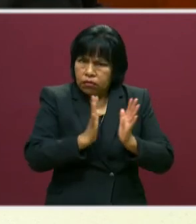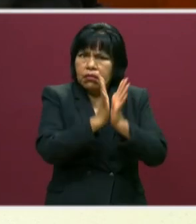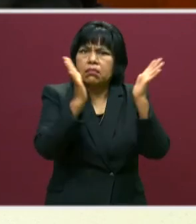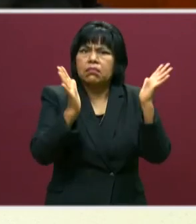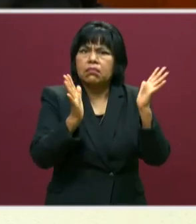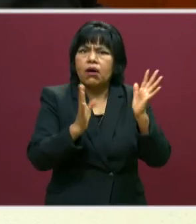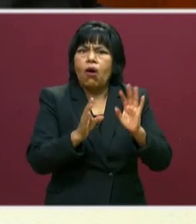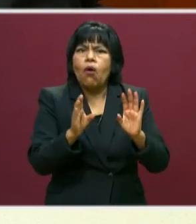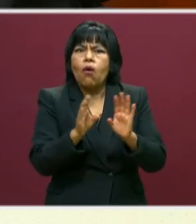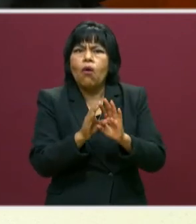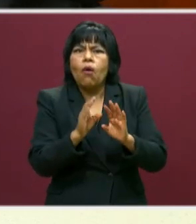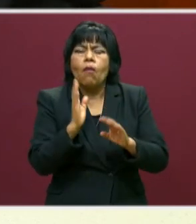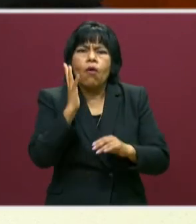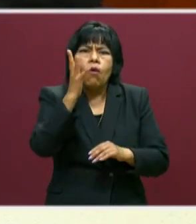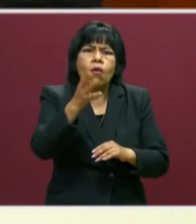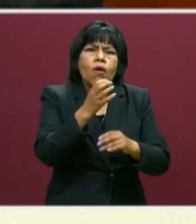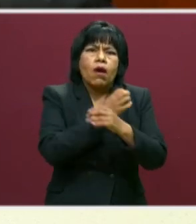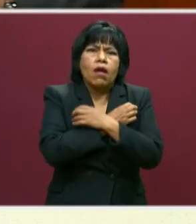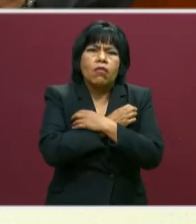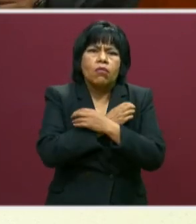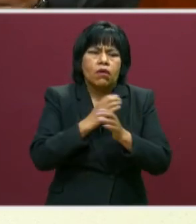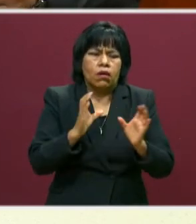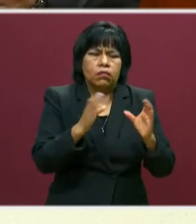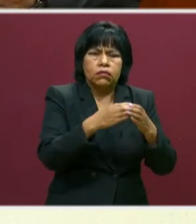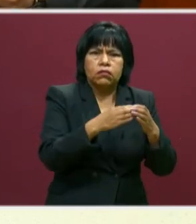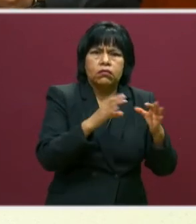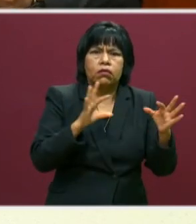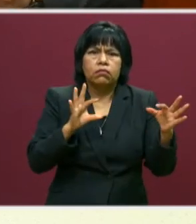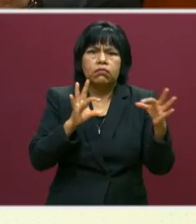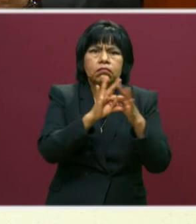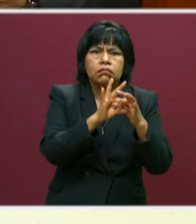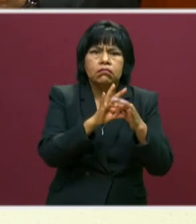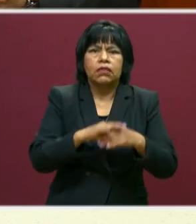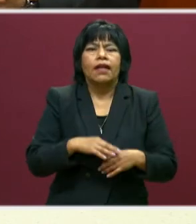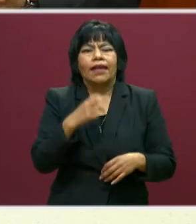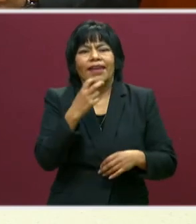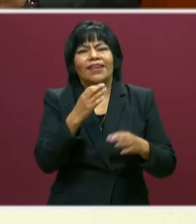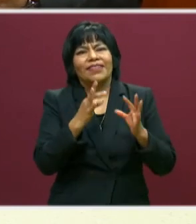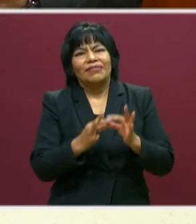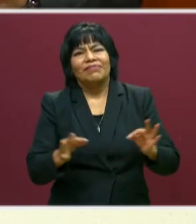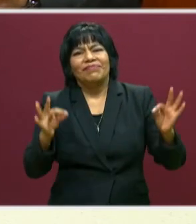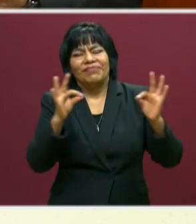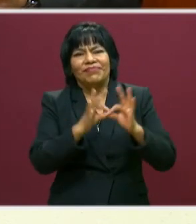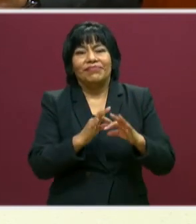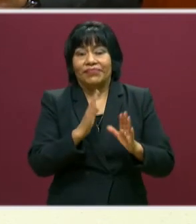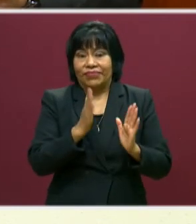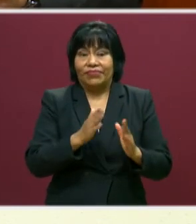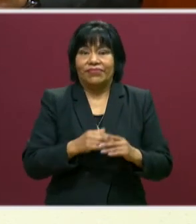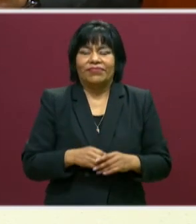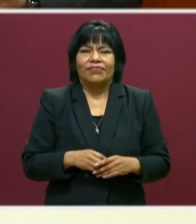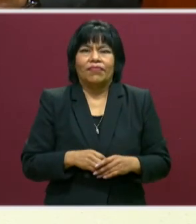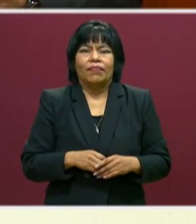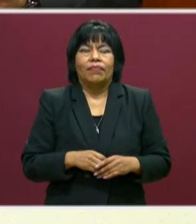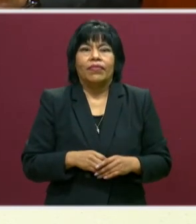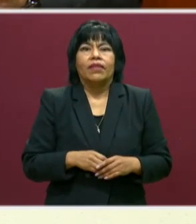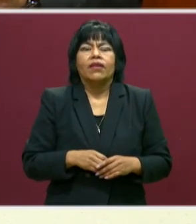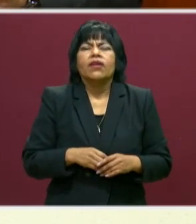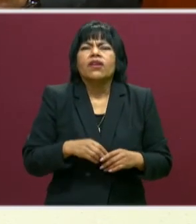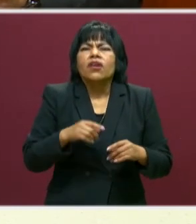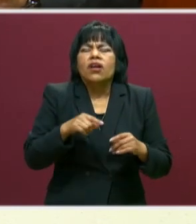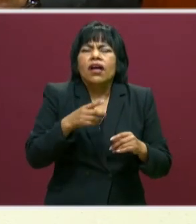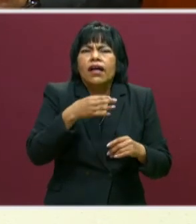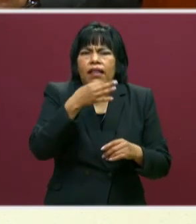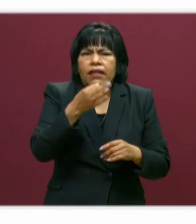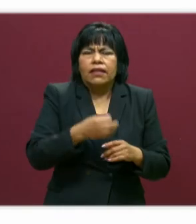pensando la educación que queremos para Puebla todos juntos. Eso es lo más importante y bueno, pues ya nada más nos queda el último de decir que